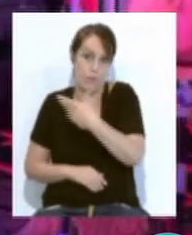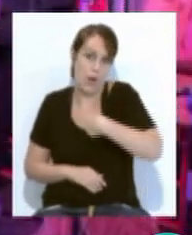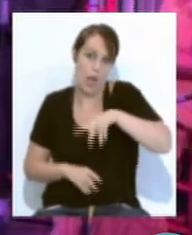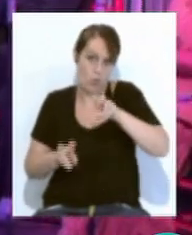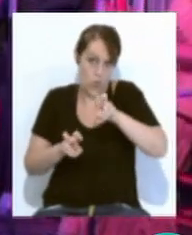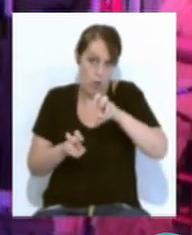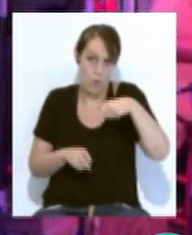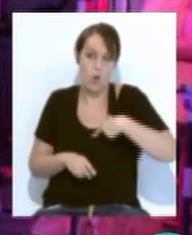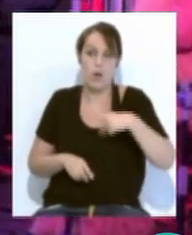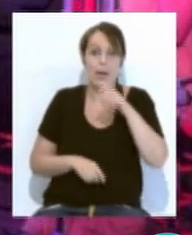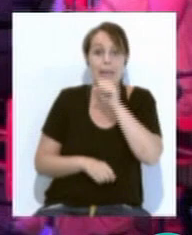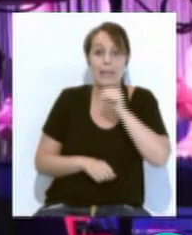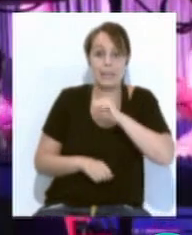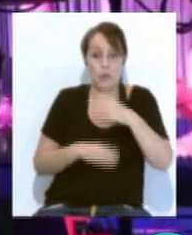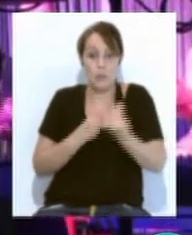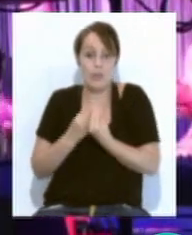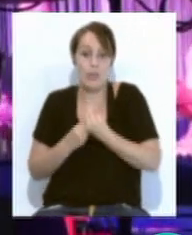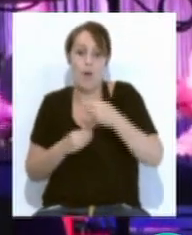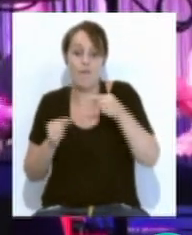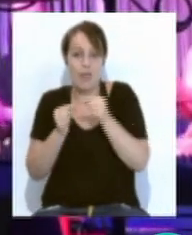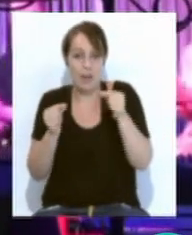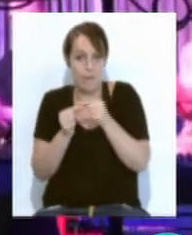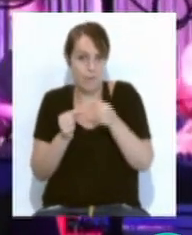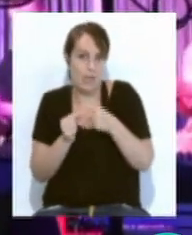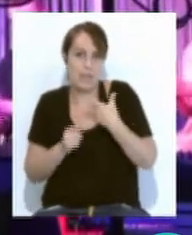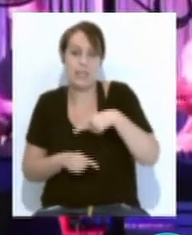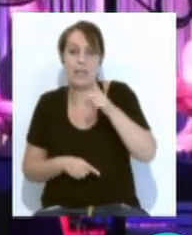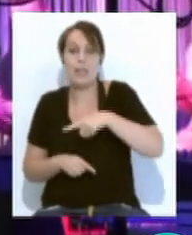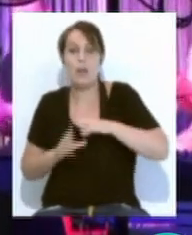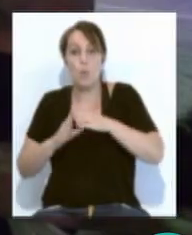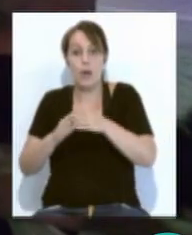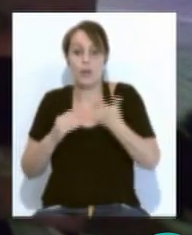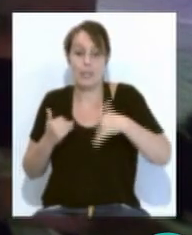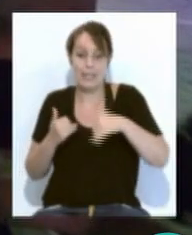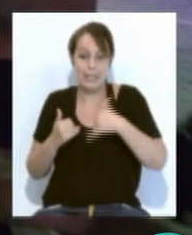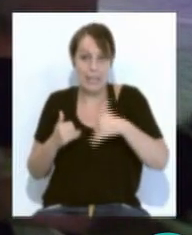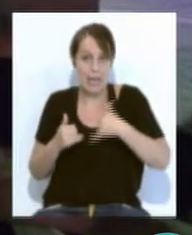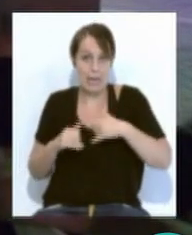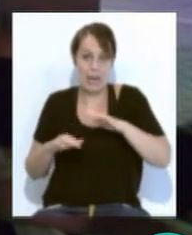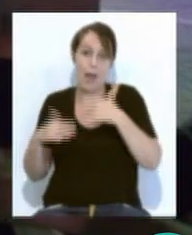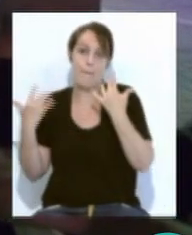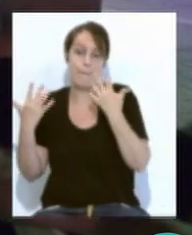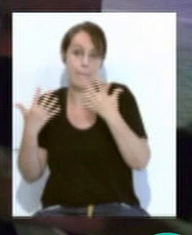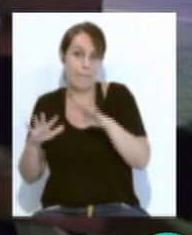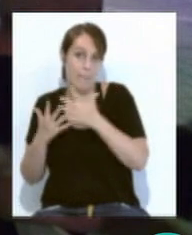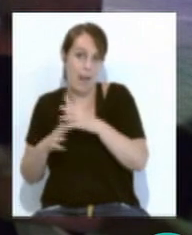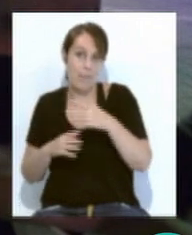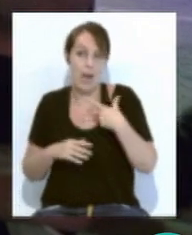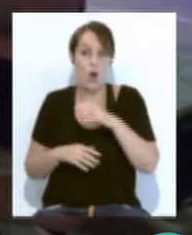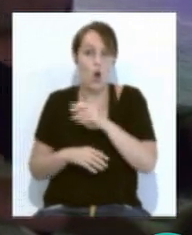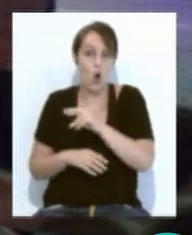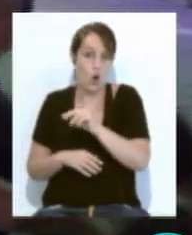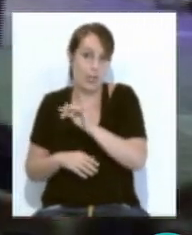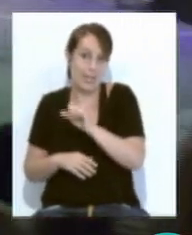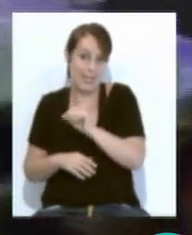estuvo acompañada al cante por Cañejo de Barbate y Selu del Puerto con la guitarra del niño de la Leo y las palmas de Chico Cortés Cristina